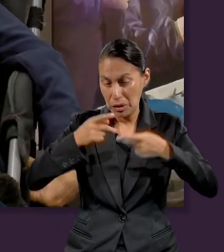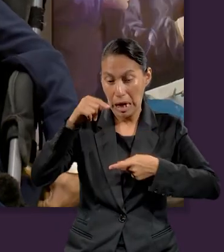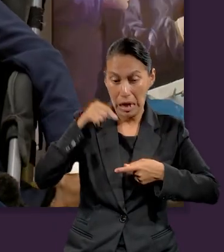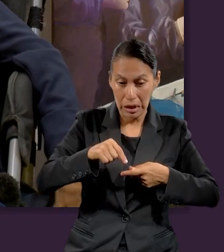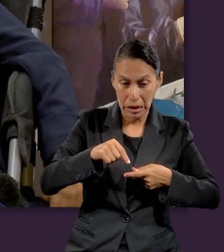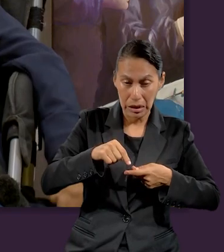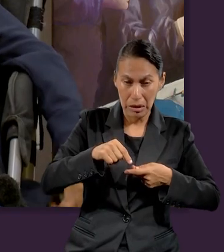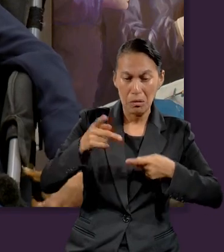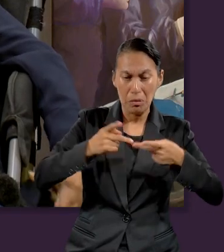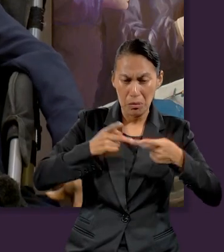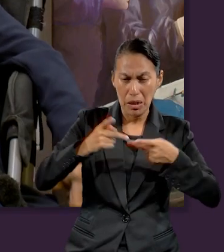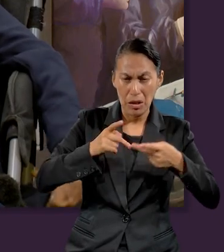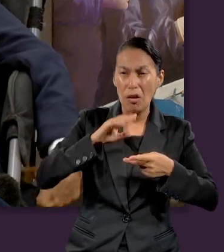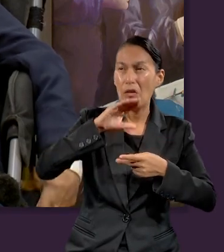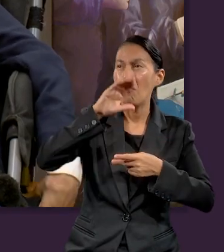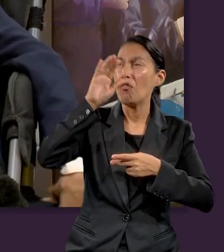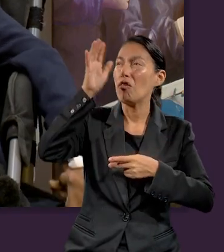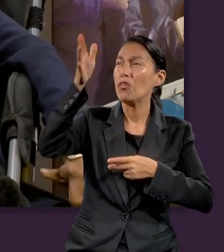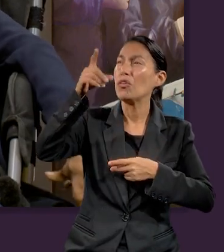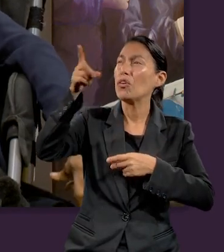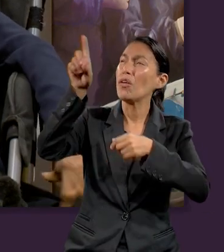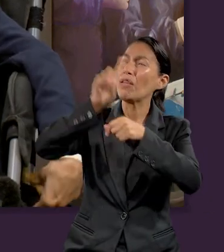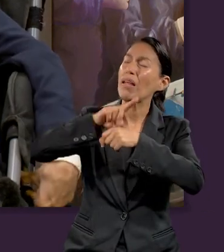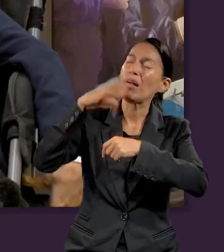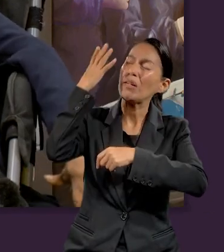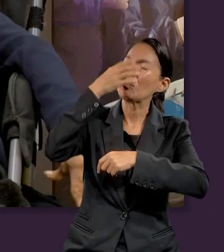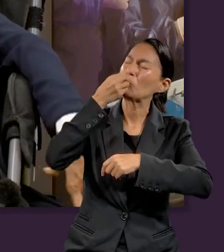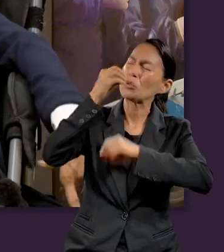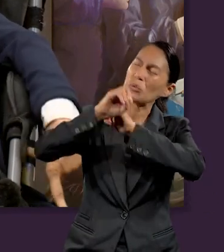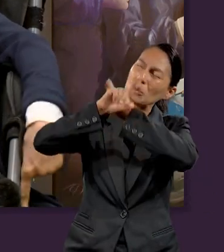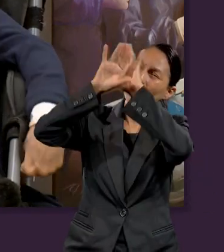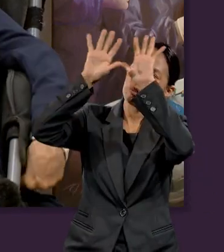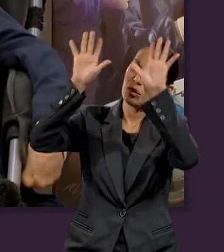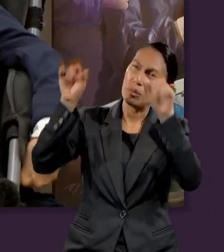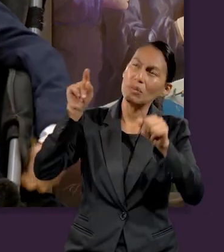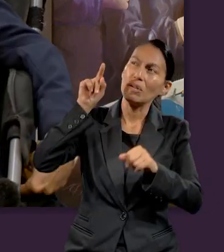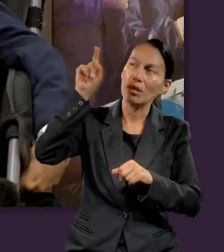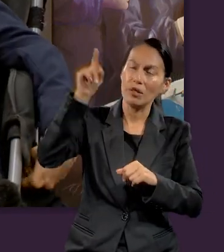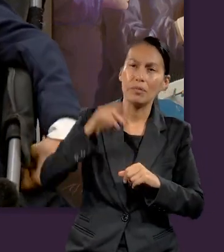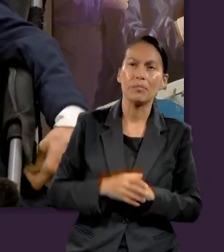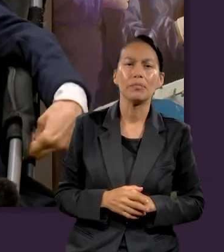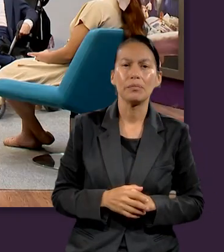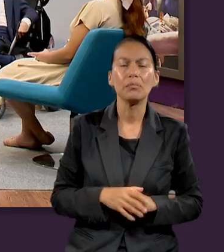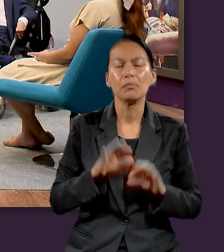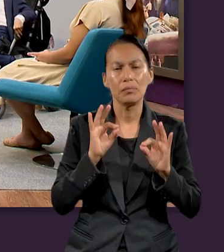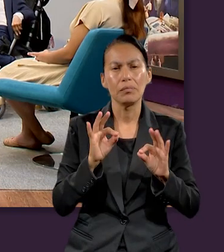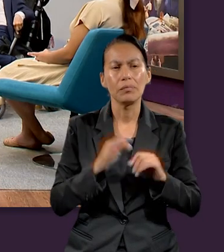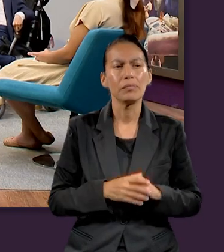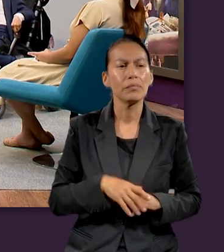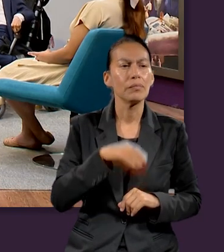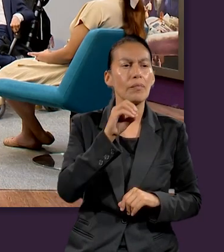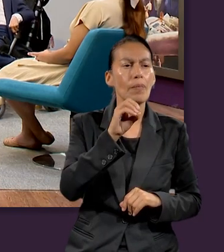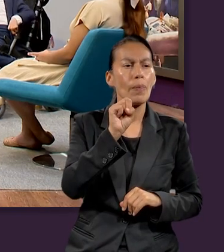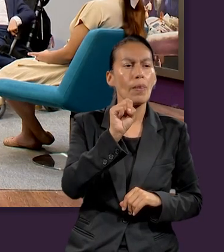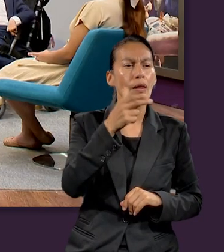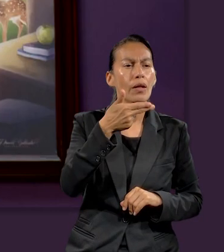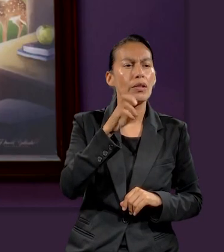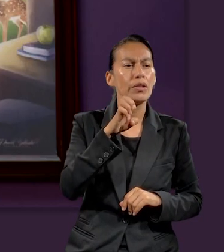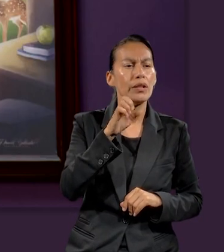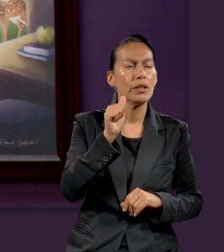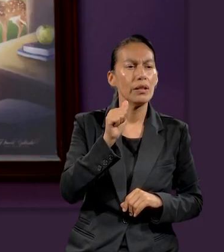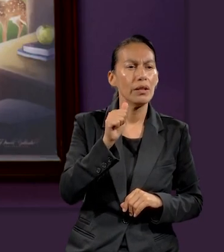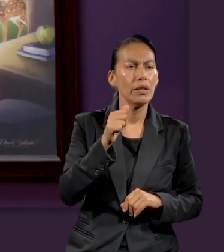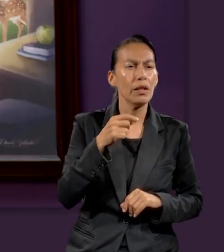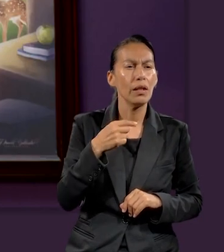aquí para ese día tan glorioso que nos espera. Excelente. O sea... Sí,